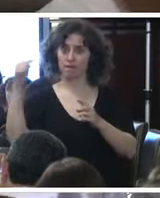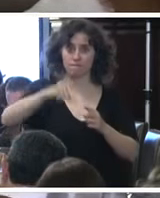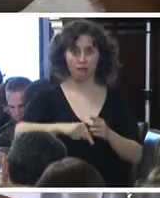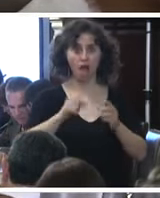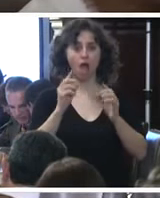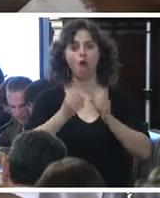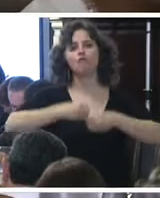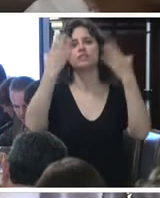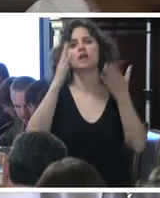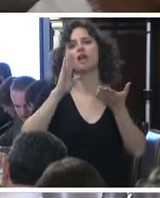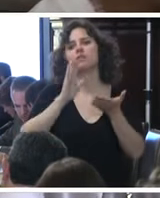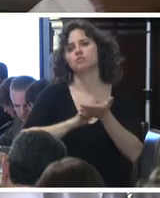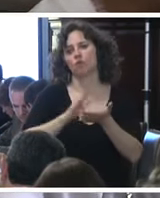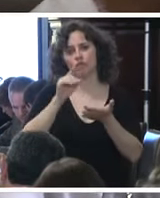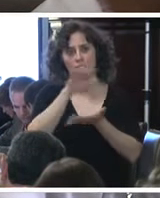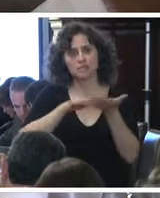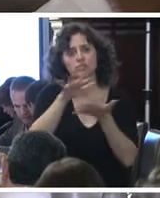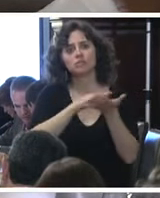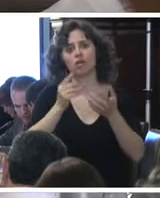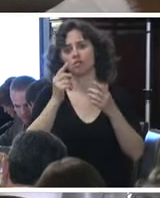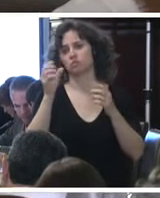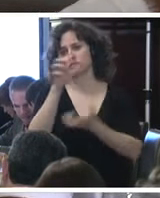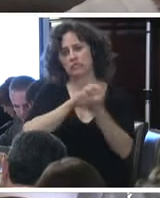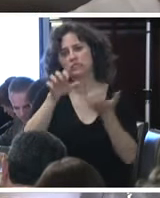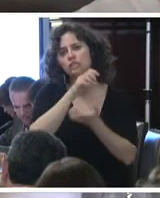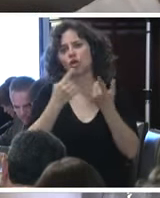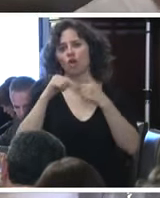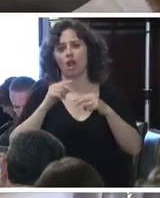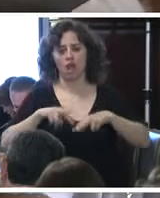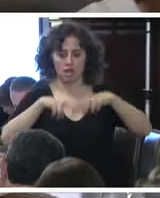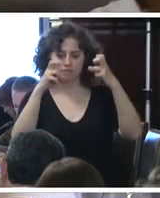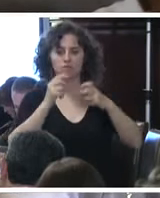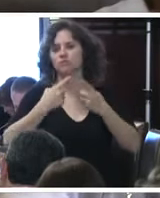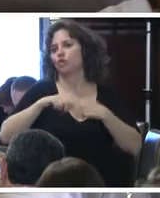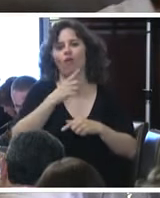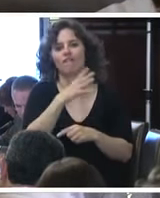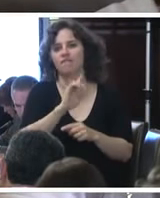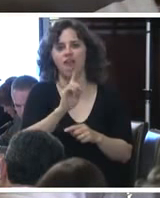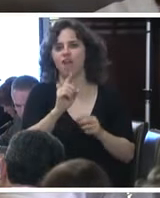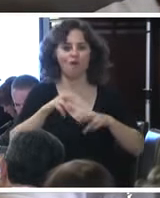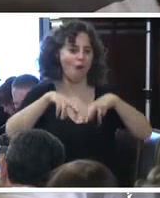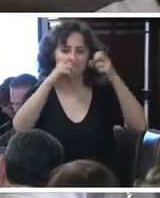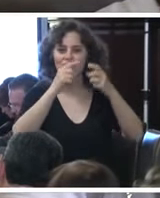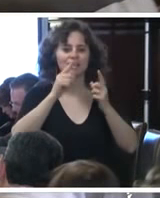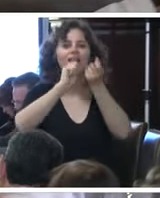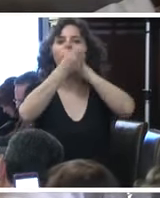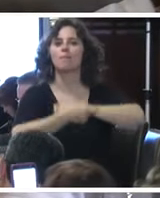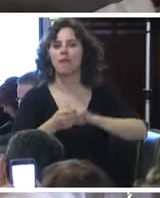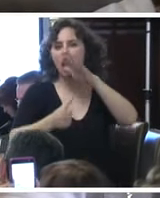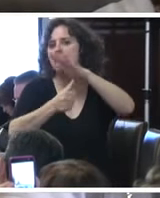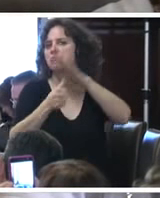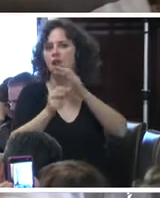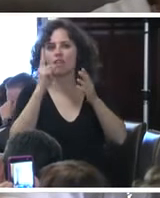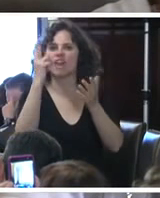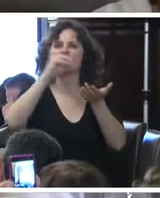sobre el caso es crítico. La institución a cargo de la investigación se encuentra céfala y ha cambiado nuevamente de titular por tercera